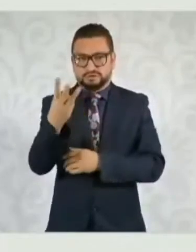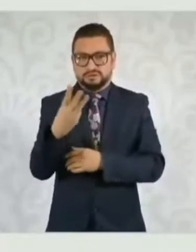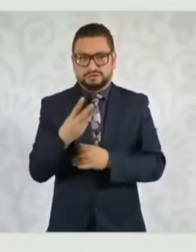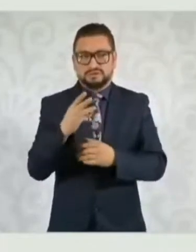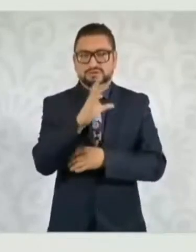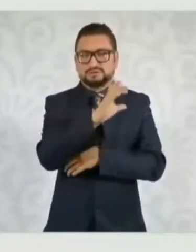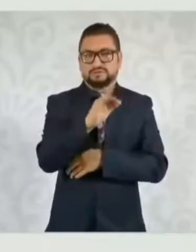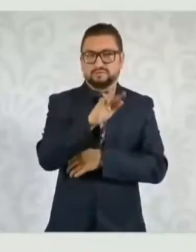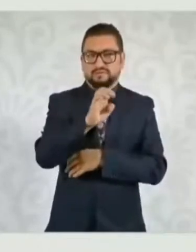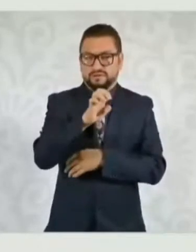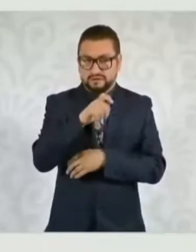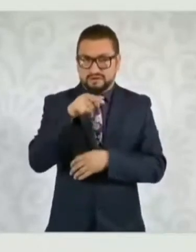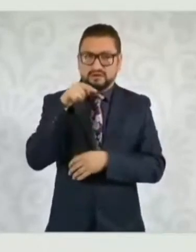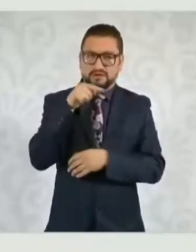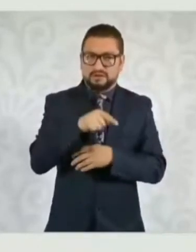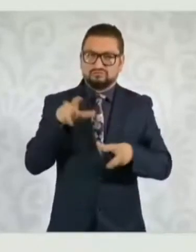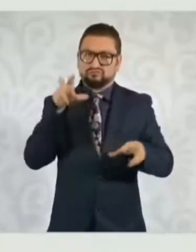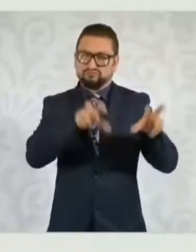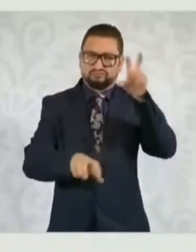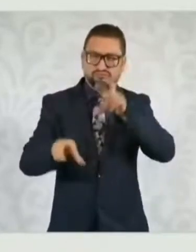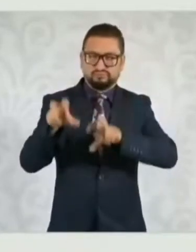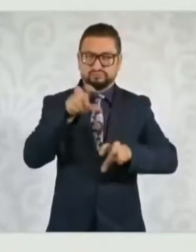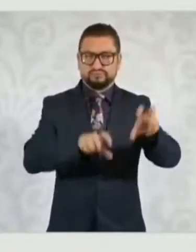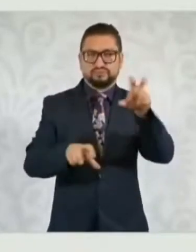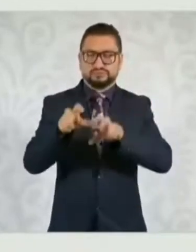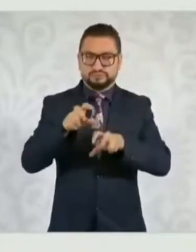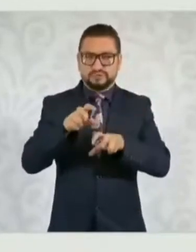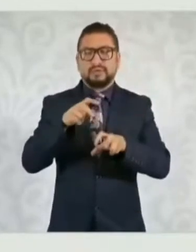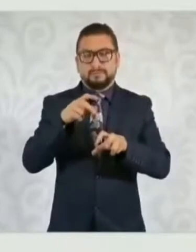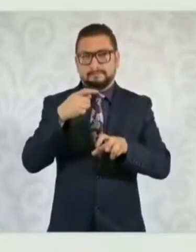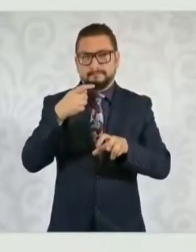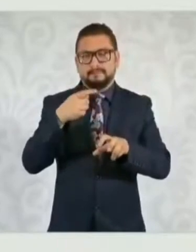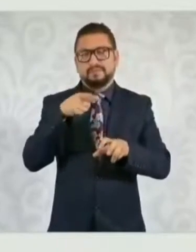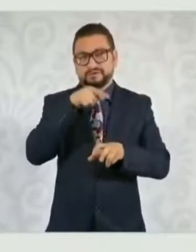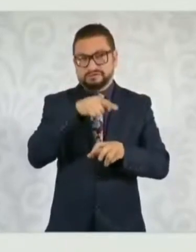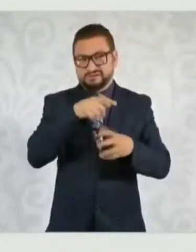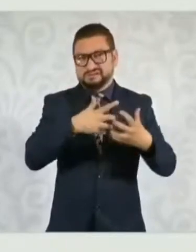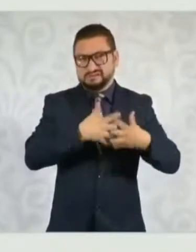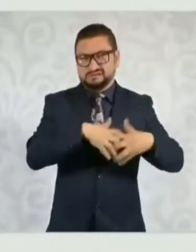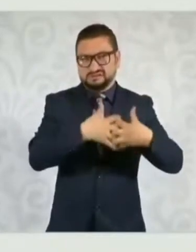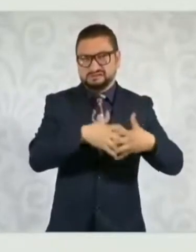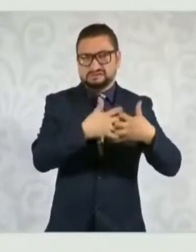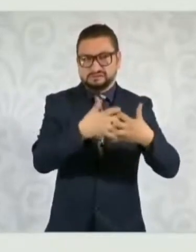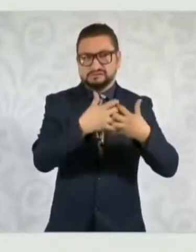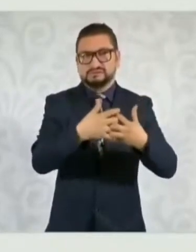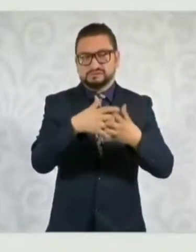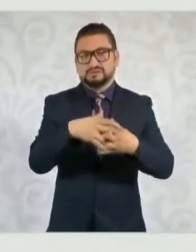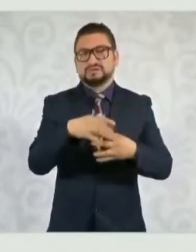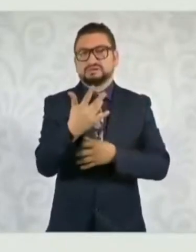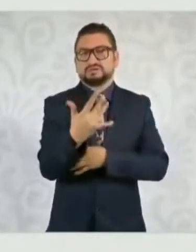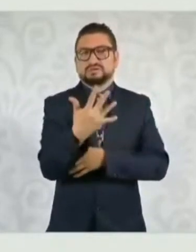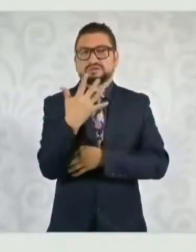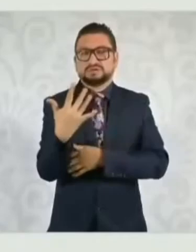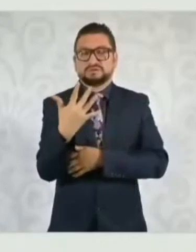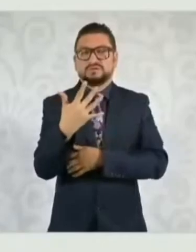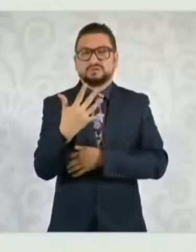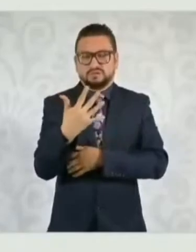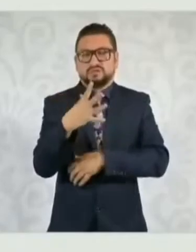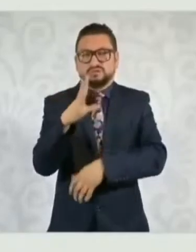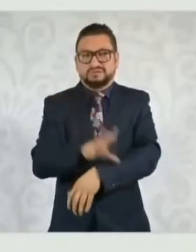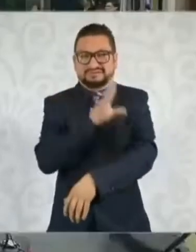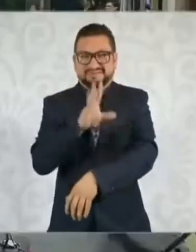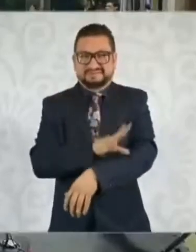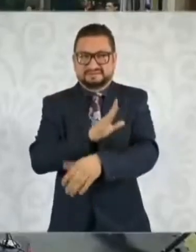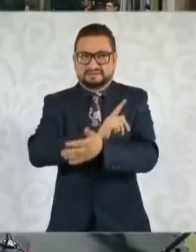inyectó inversión y estuvo produciendo con esta inversión el 55 por ciento de la energía